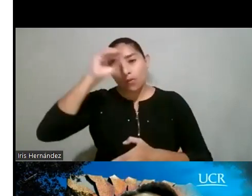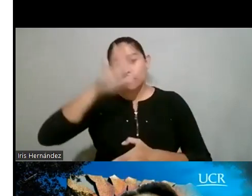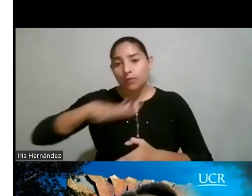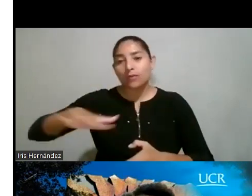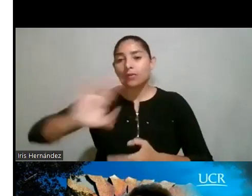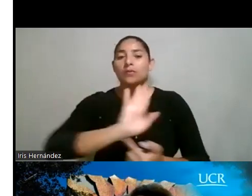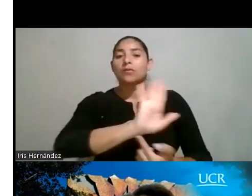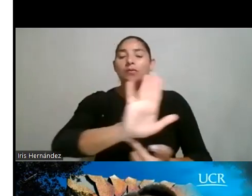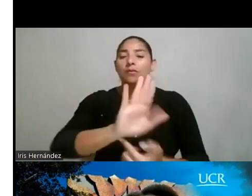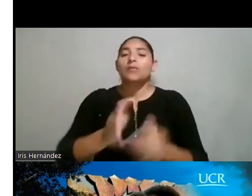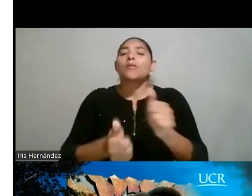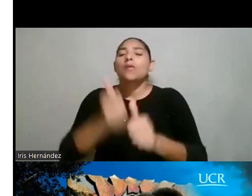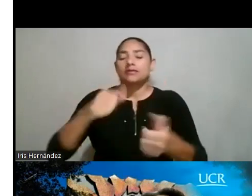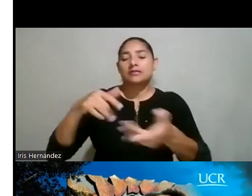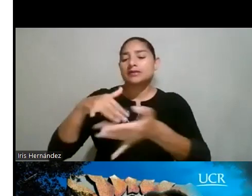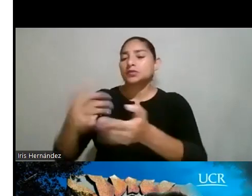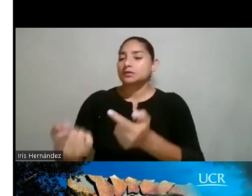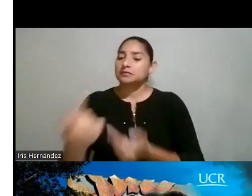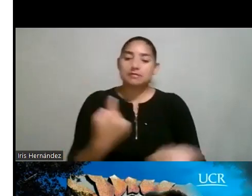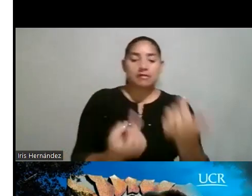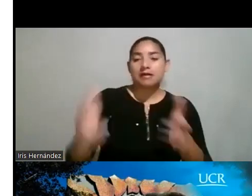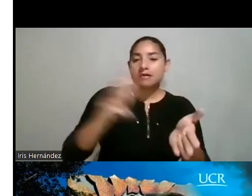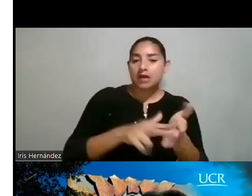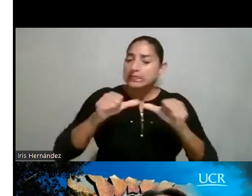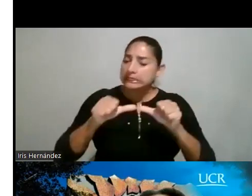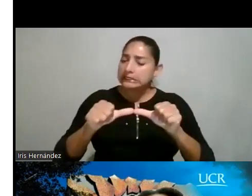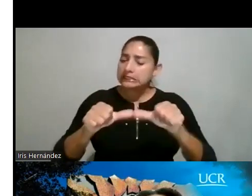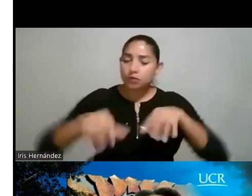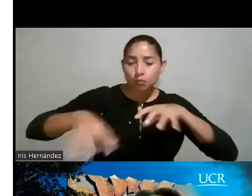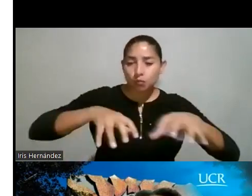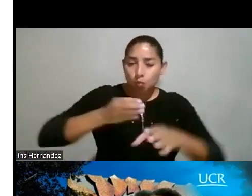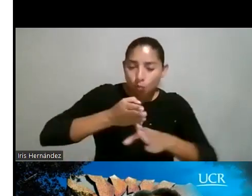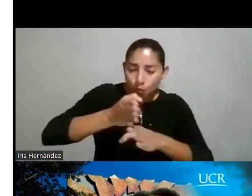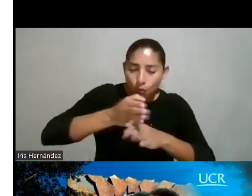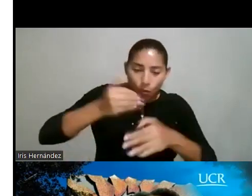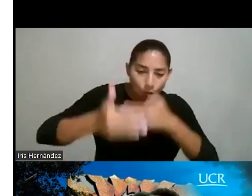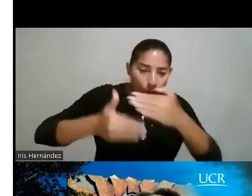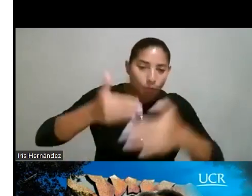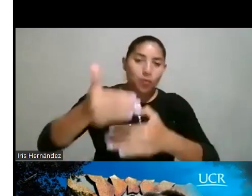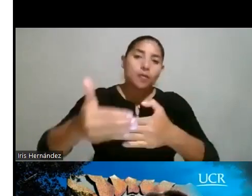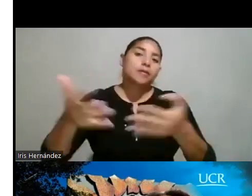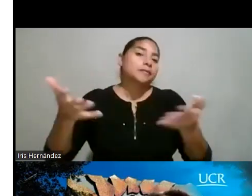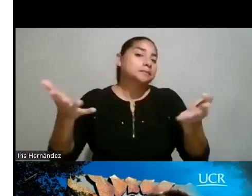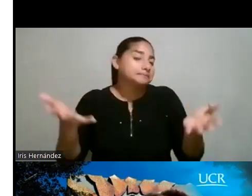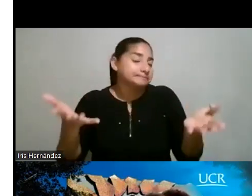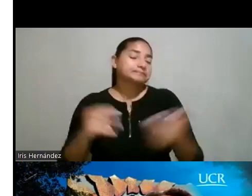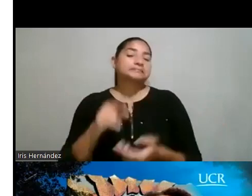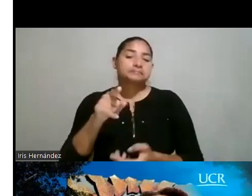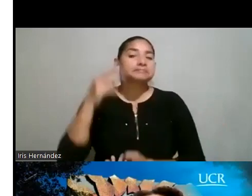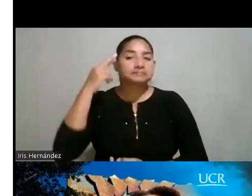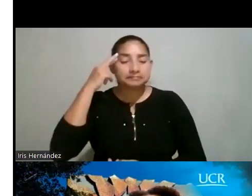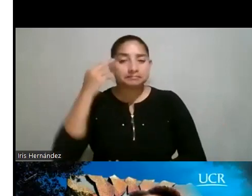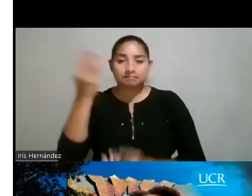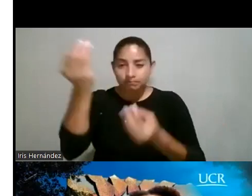reflejar en la cantidad de estudiantes que ingresan y que se mantienen activas en las, en la carrera, ¿verdad? Y entonces, por eso vemos estos